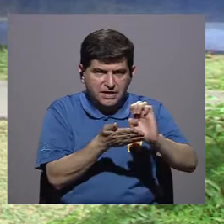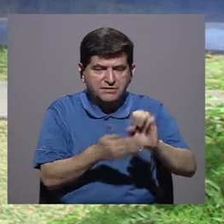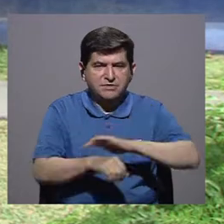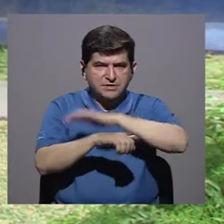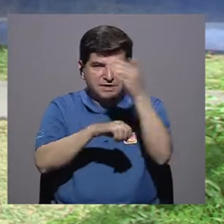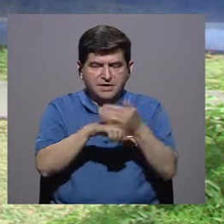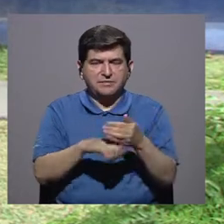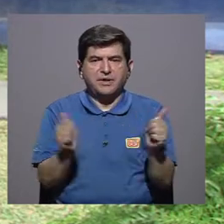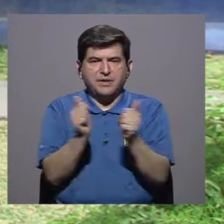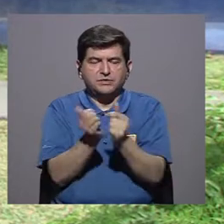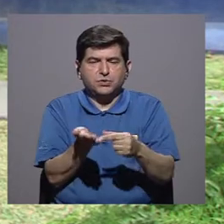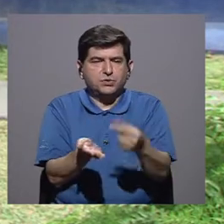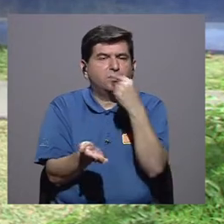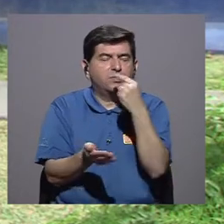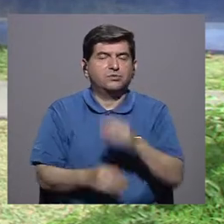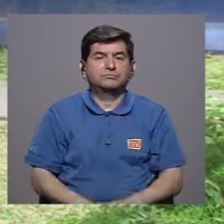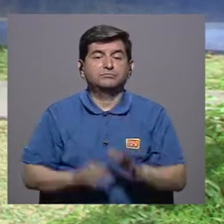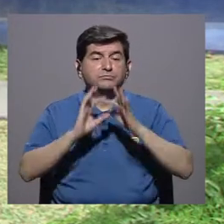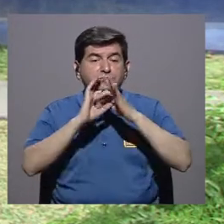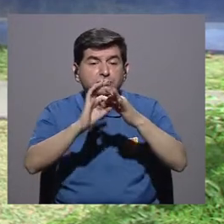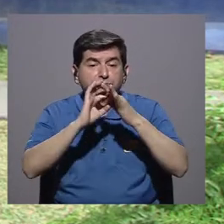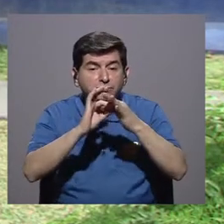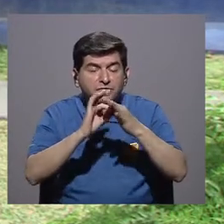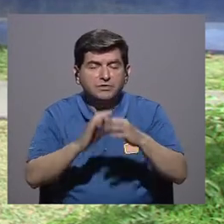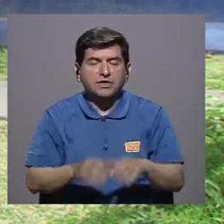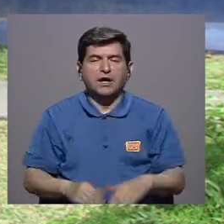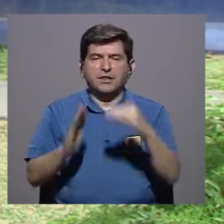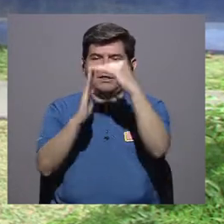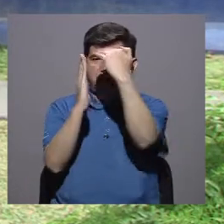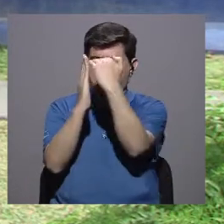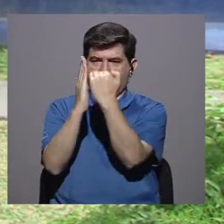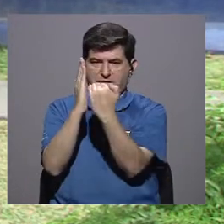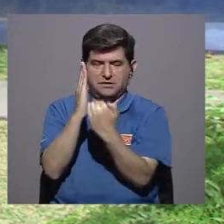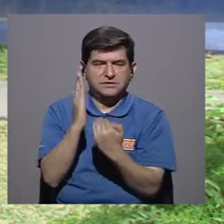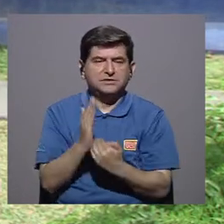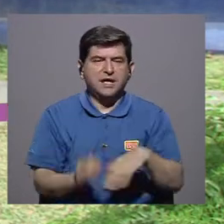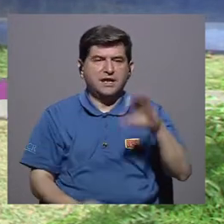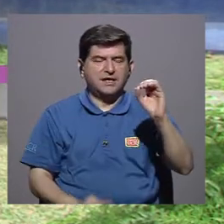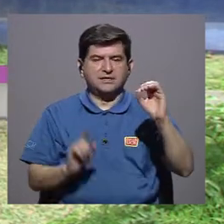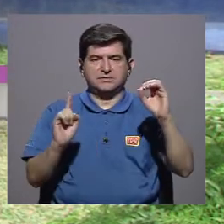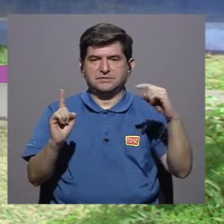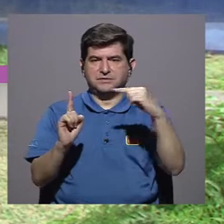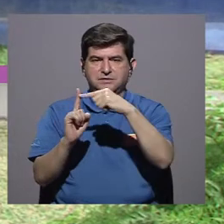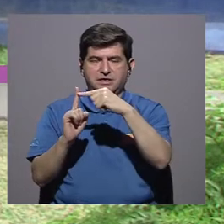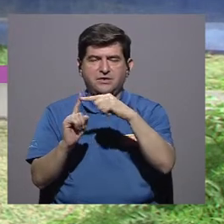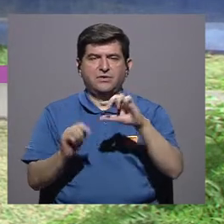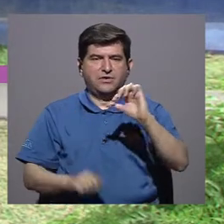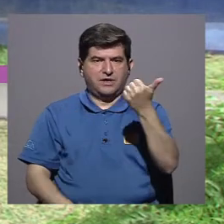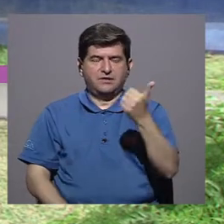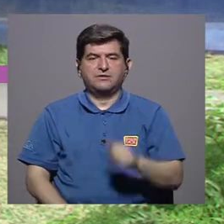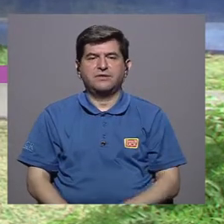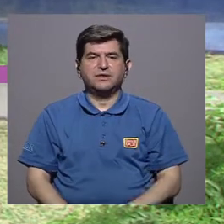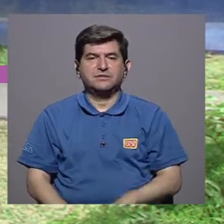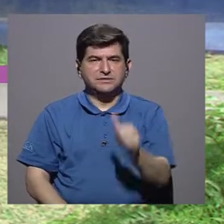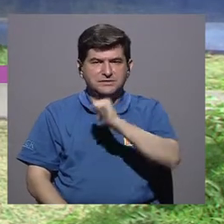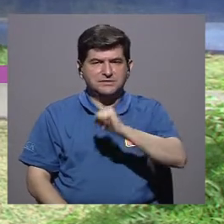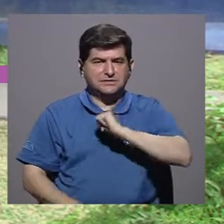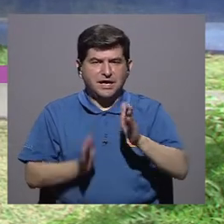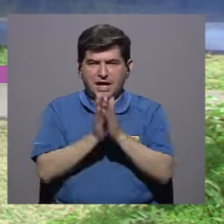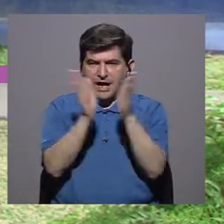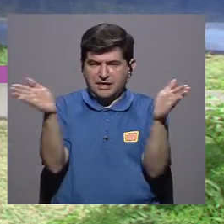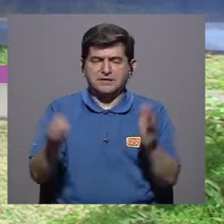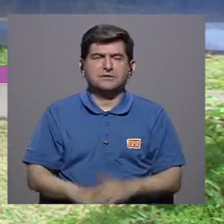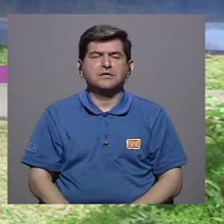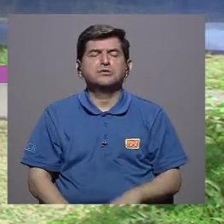respecto a esto, se unificó y se hizo una escala de 0 a 10 y se encontró una altitud en general en